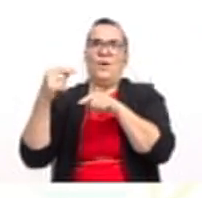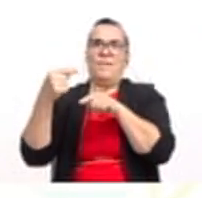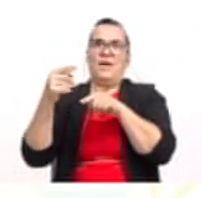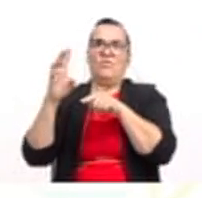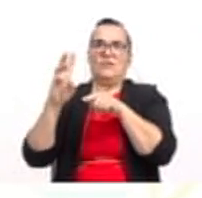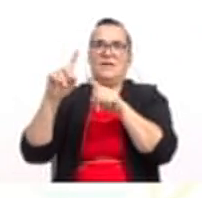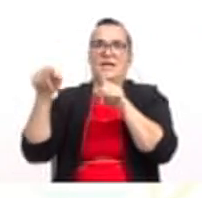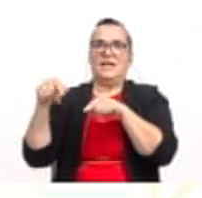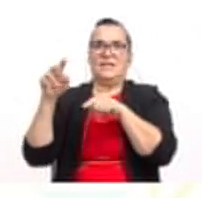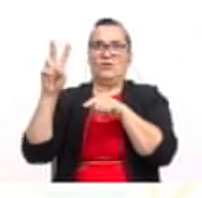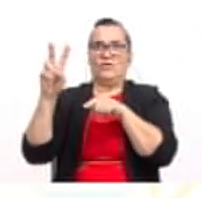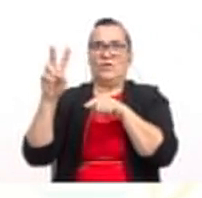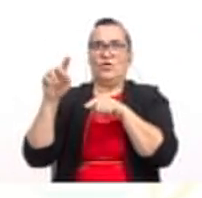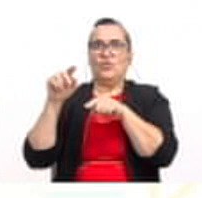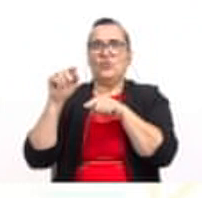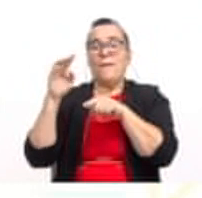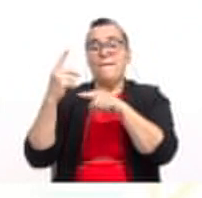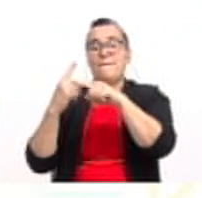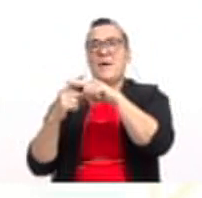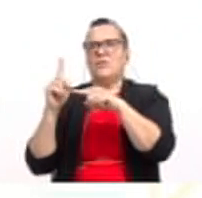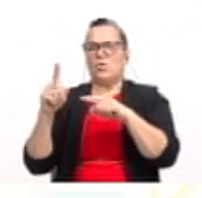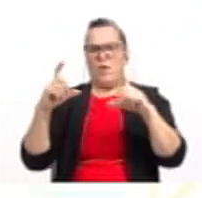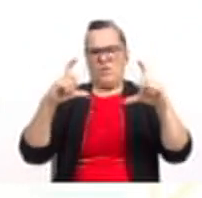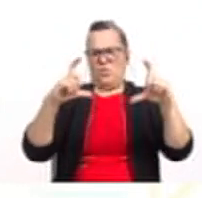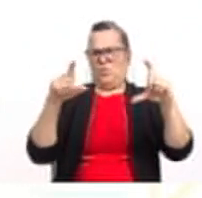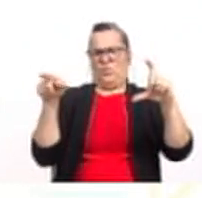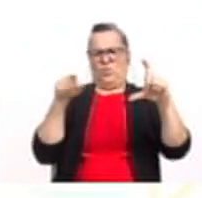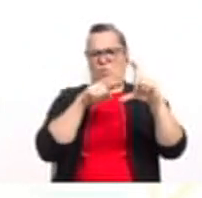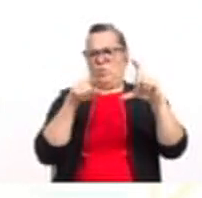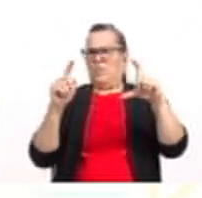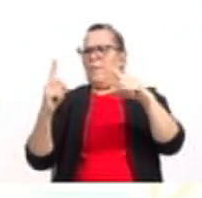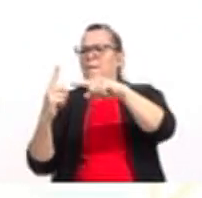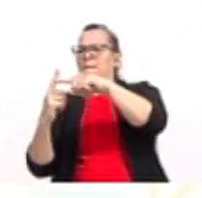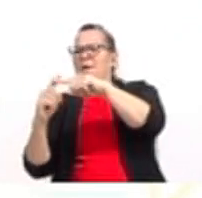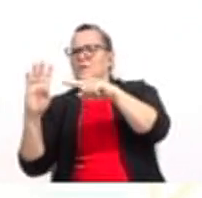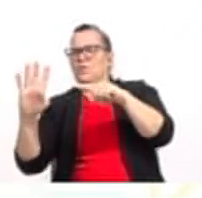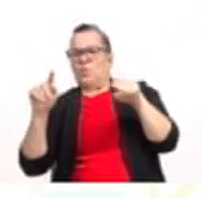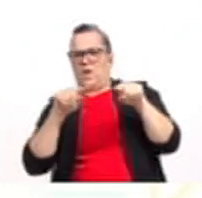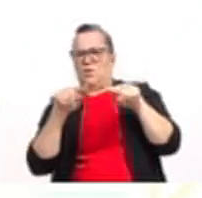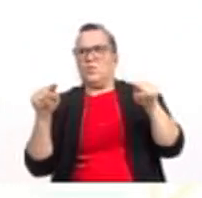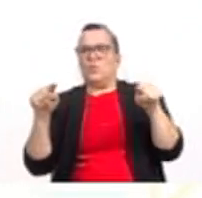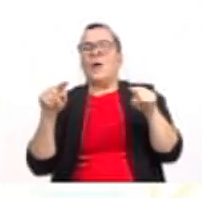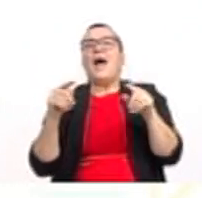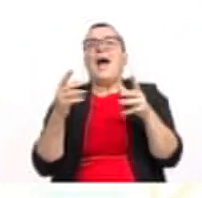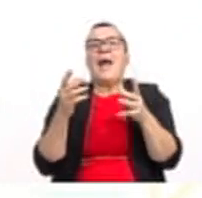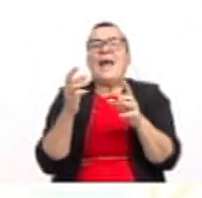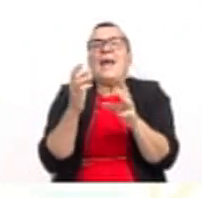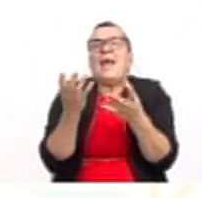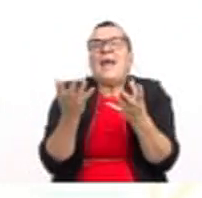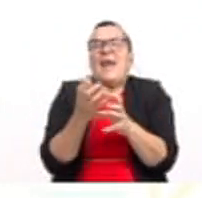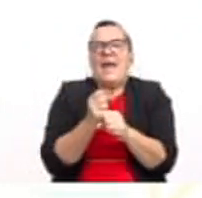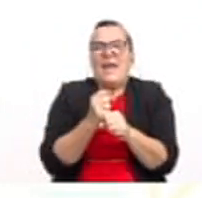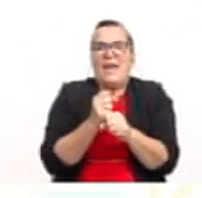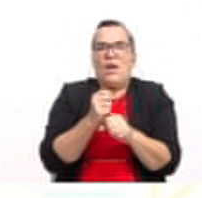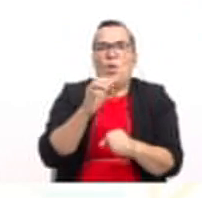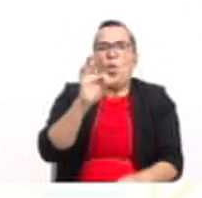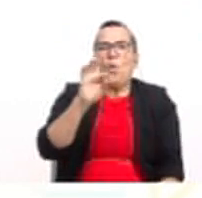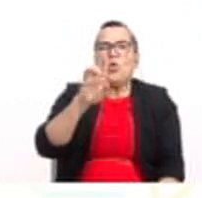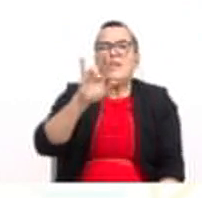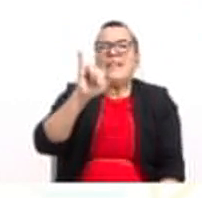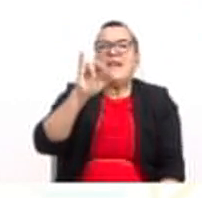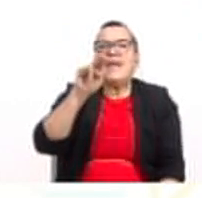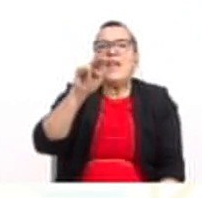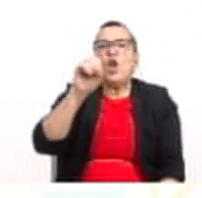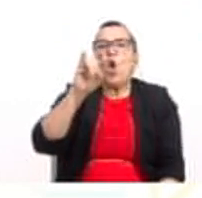más el 4. ¿Qué es lo que queremos hacer? Lo que queremos es formar un trinomio cuadrático perfecto. Eso es que queremos